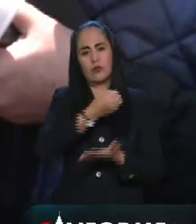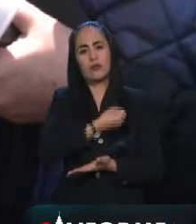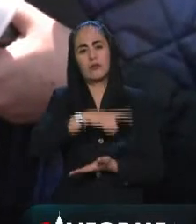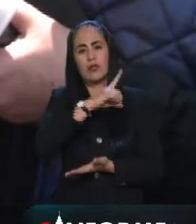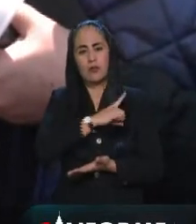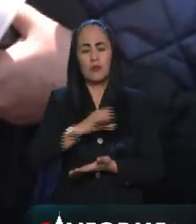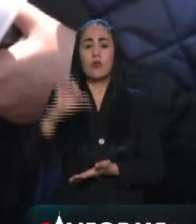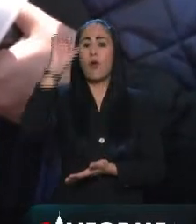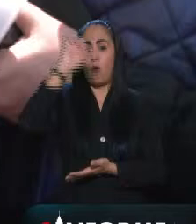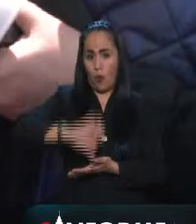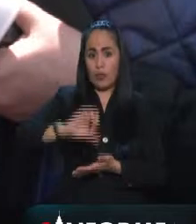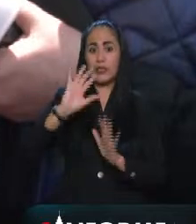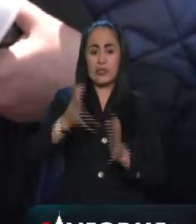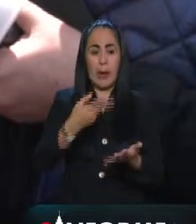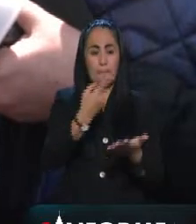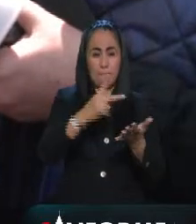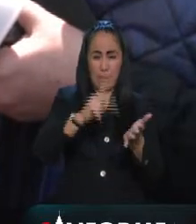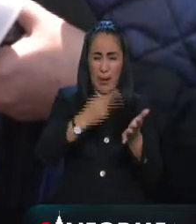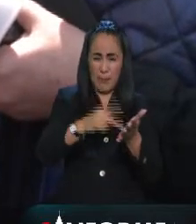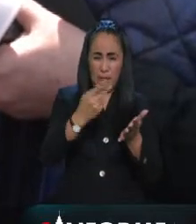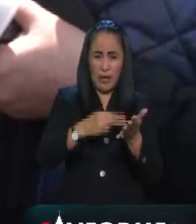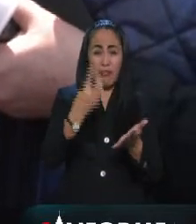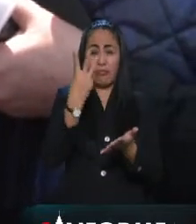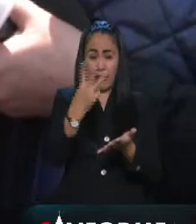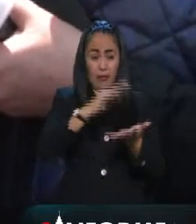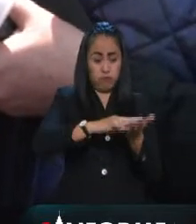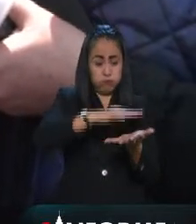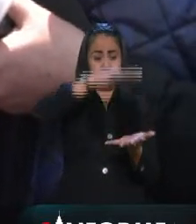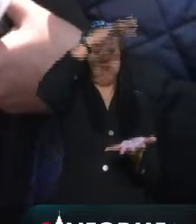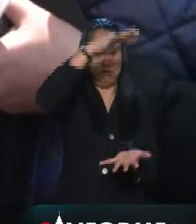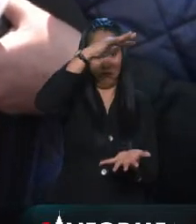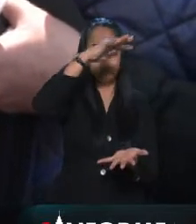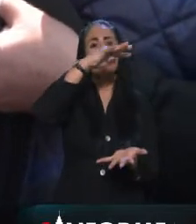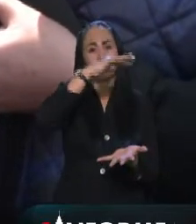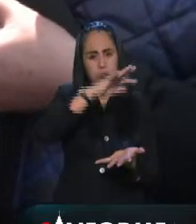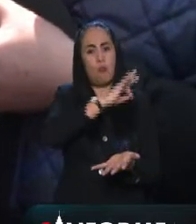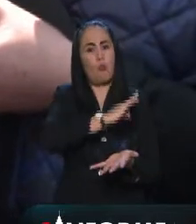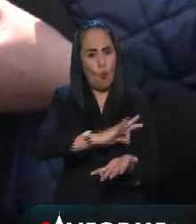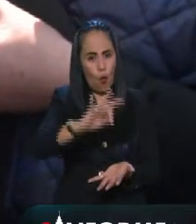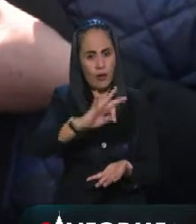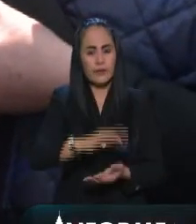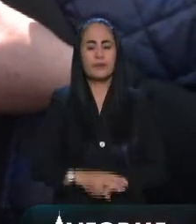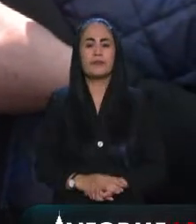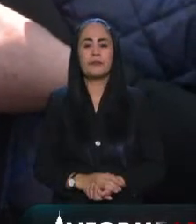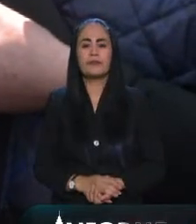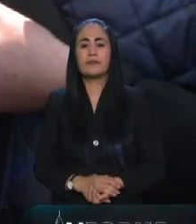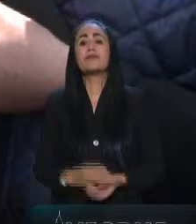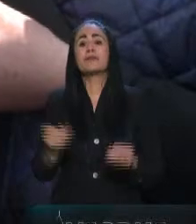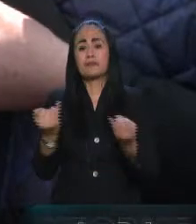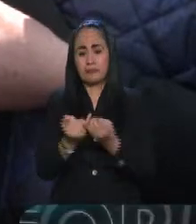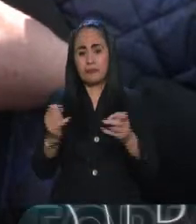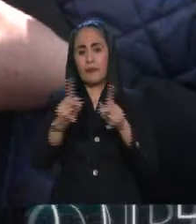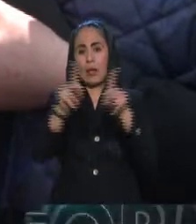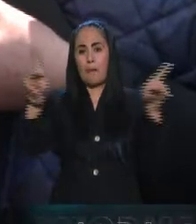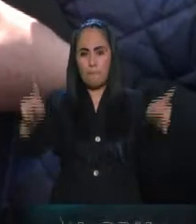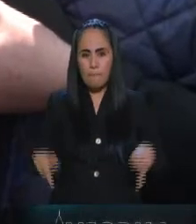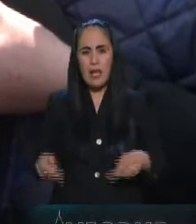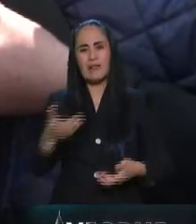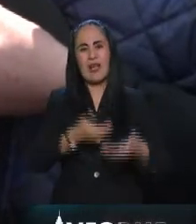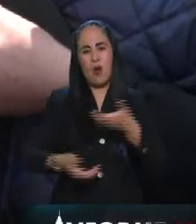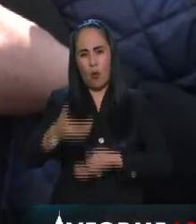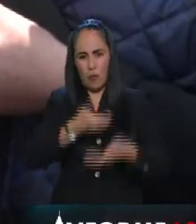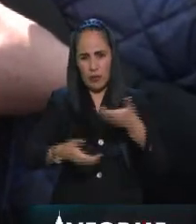hoy ya tienen tres veces las pruebas que estaban haciendo en los días anteriores y además estamos en los centros comerciales también reactivando